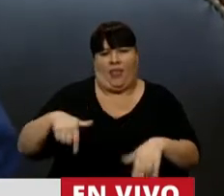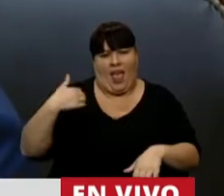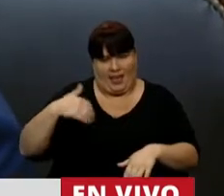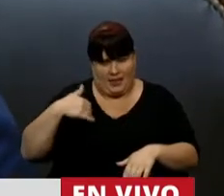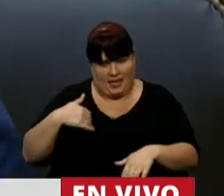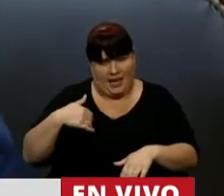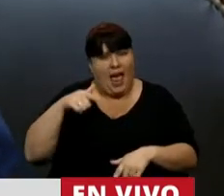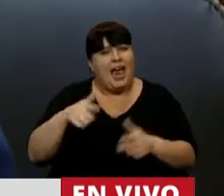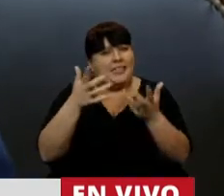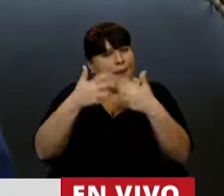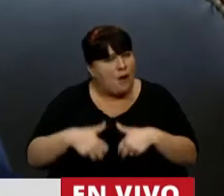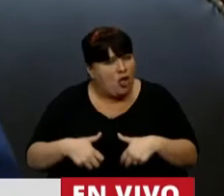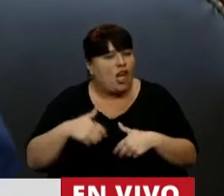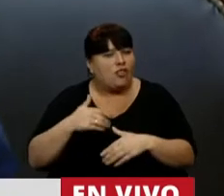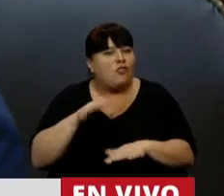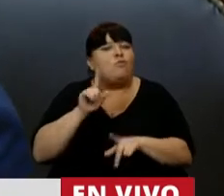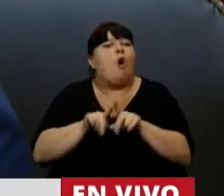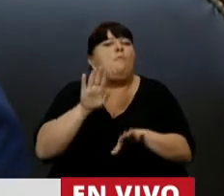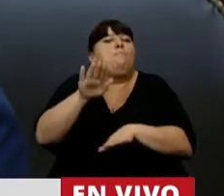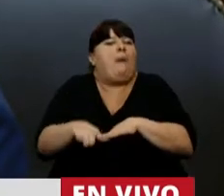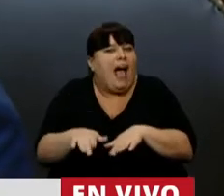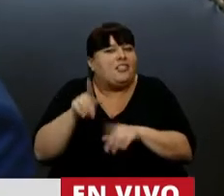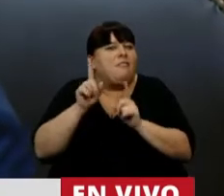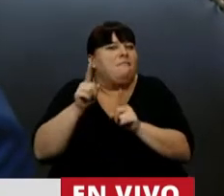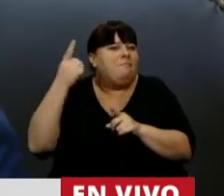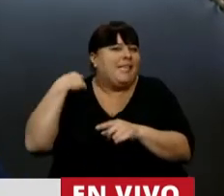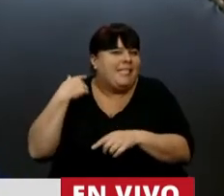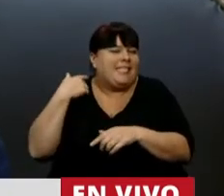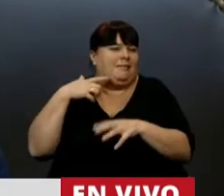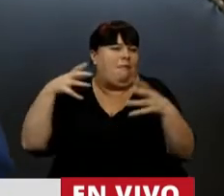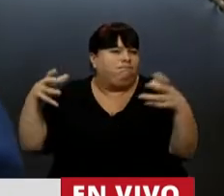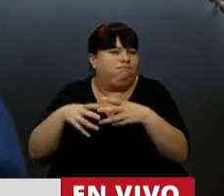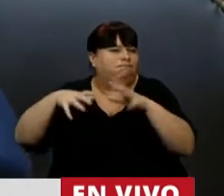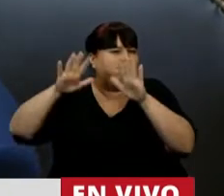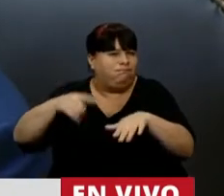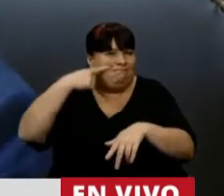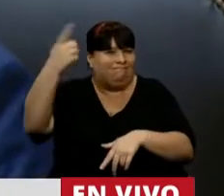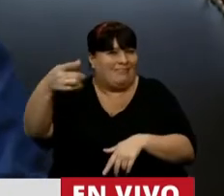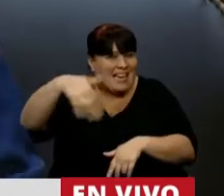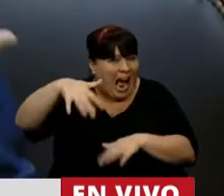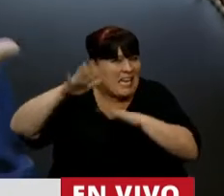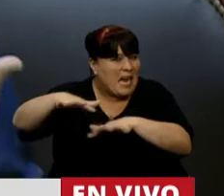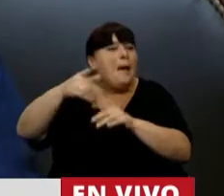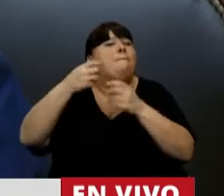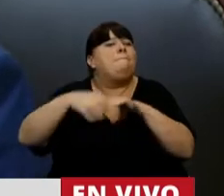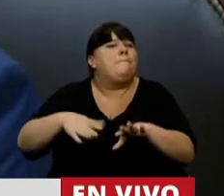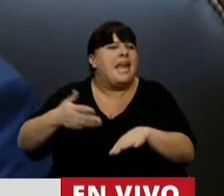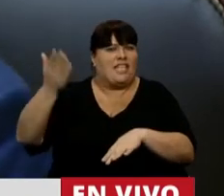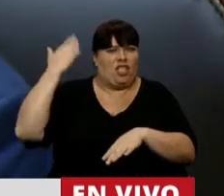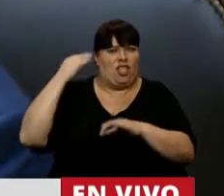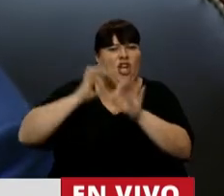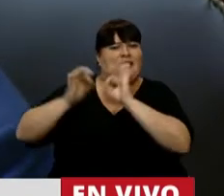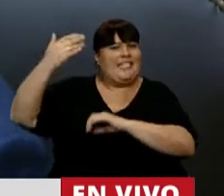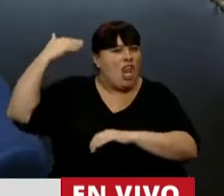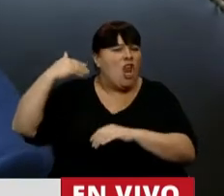Este proyecto es un paso más de ese enorme movimiento que hoy vemos en las calles, pero que empezó a principios